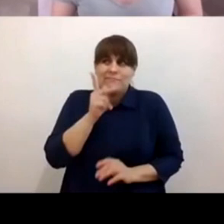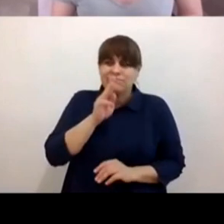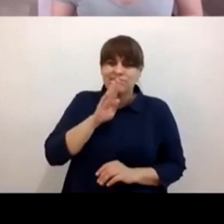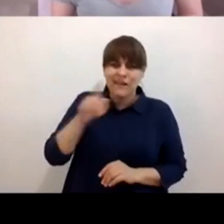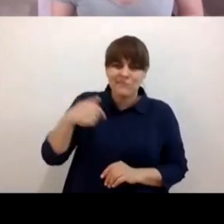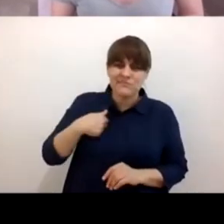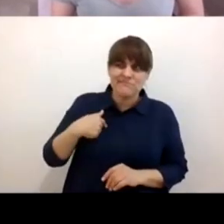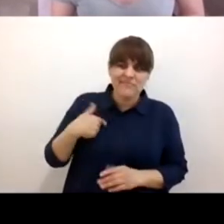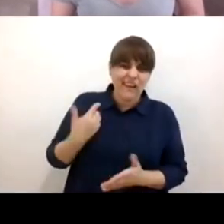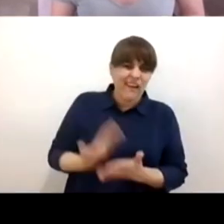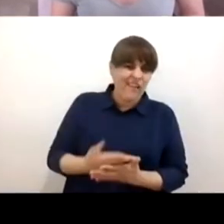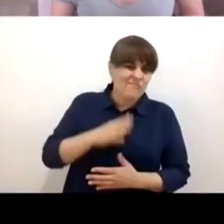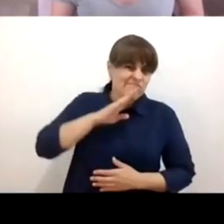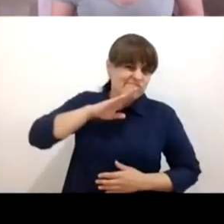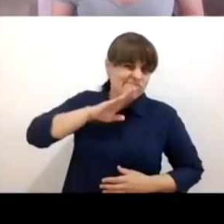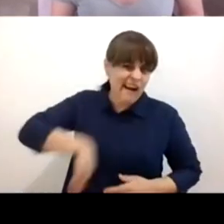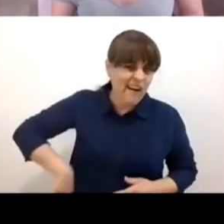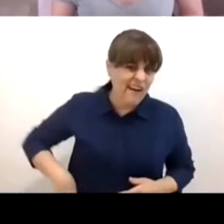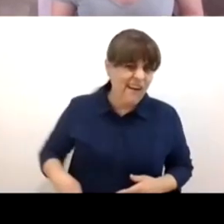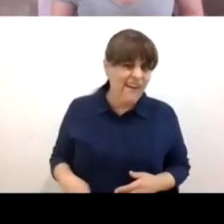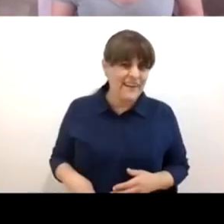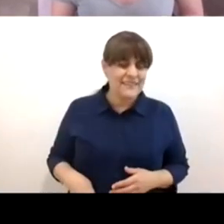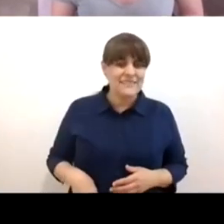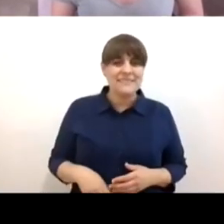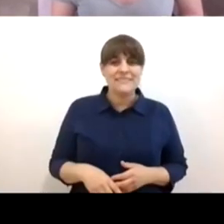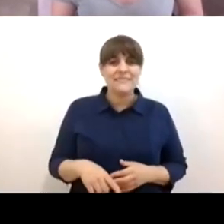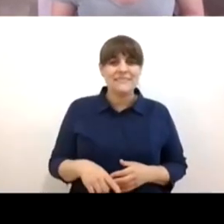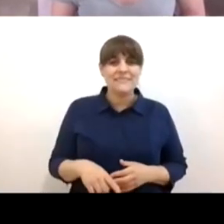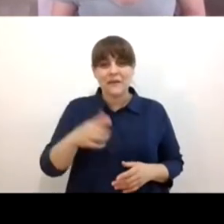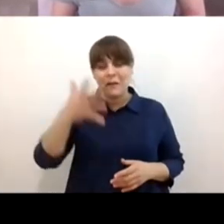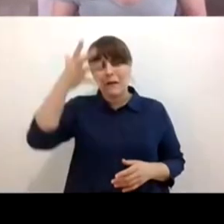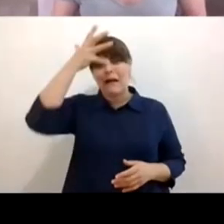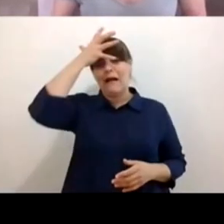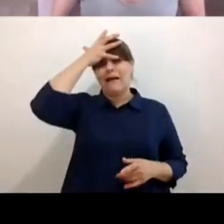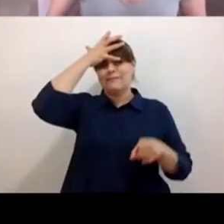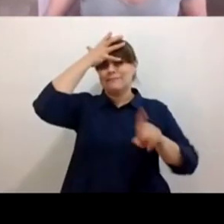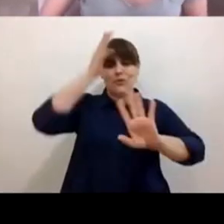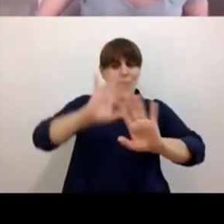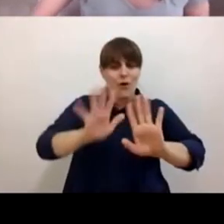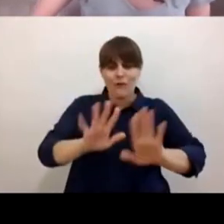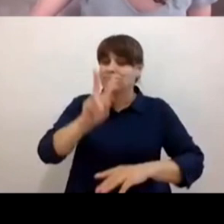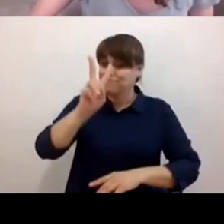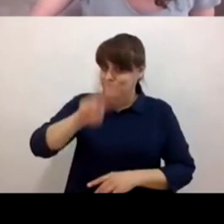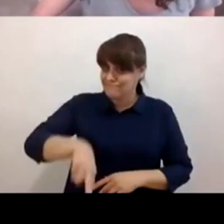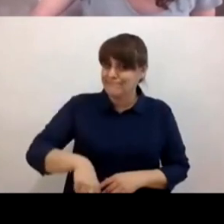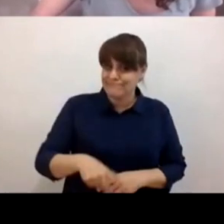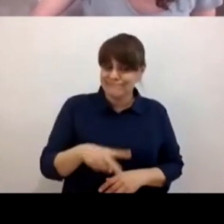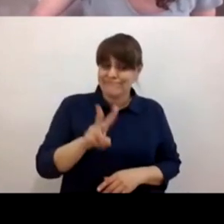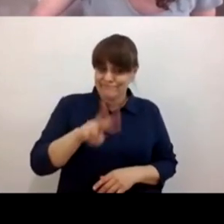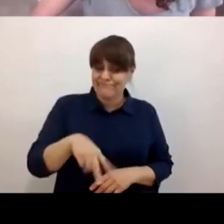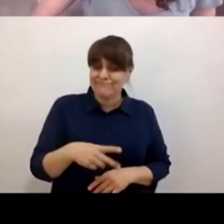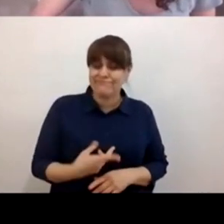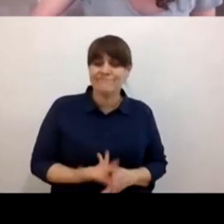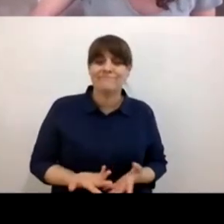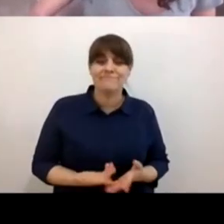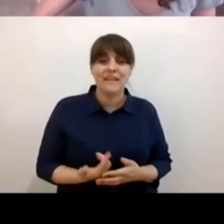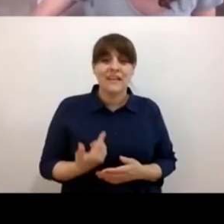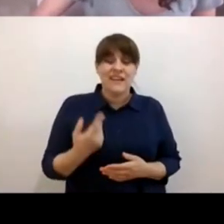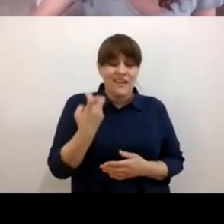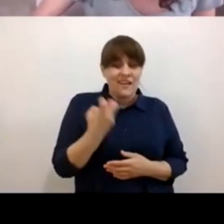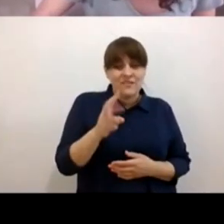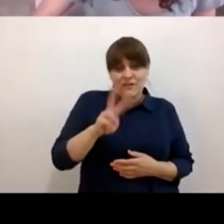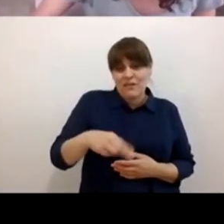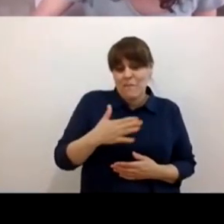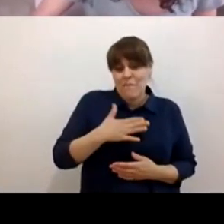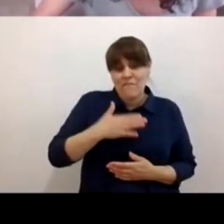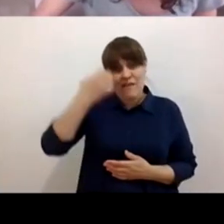y a lo que me ten sí no te pongas la mano en la cabeza porque es cierto Eduardo sí no a lo que me tengo que enfrentar